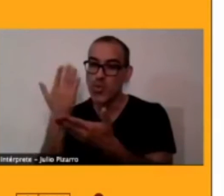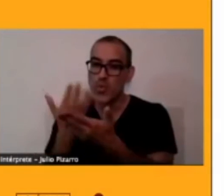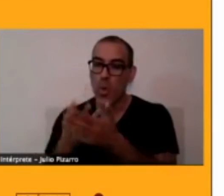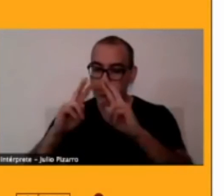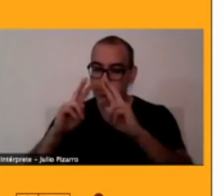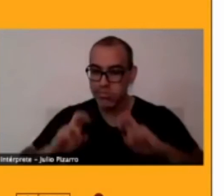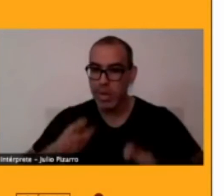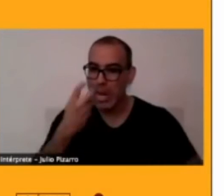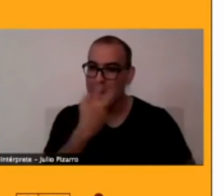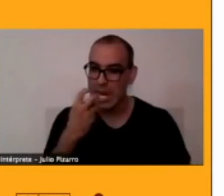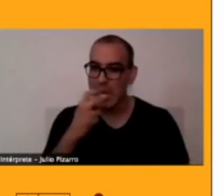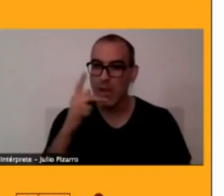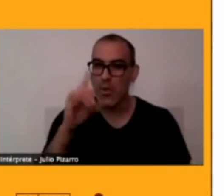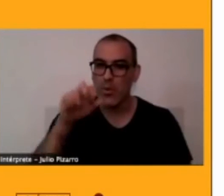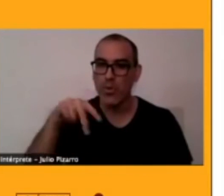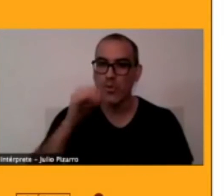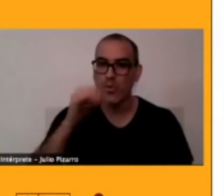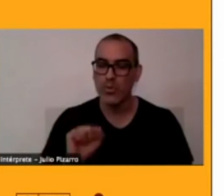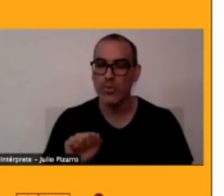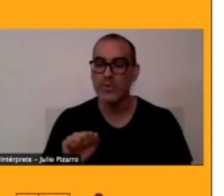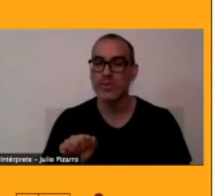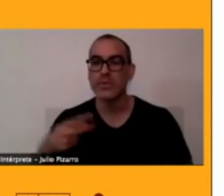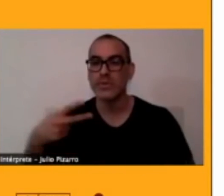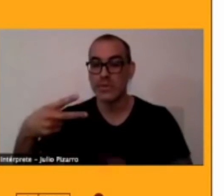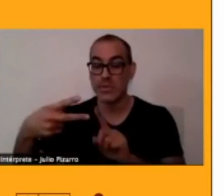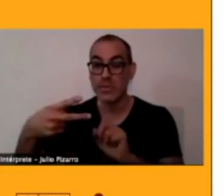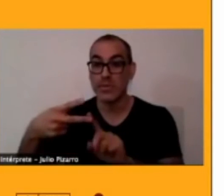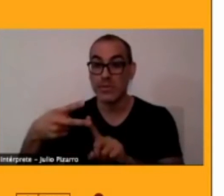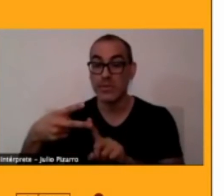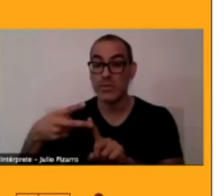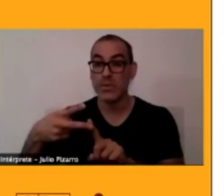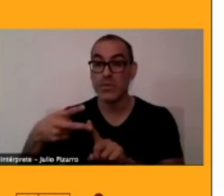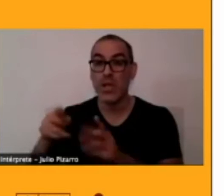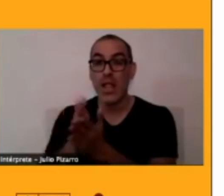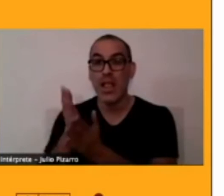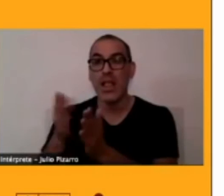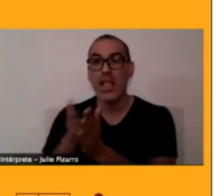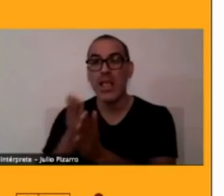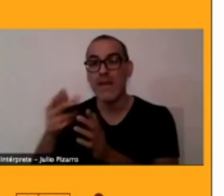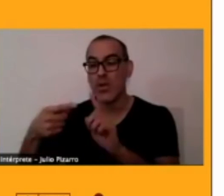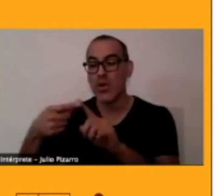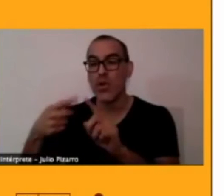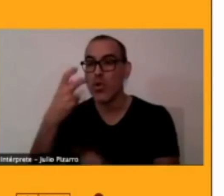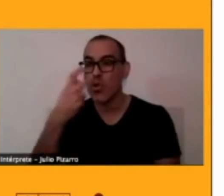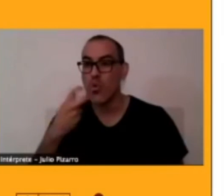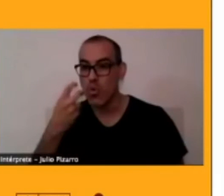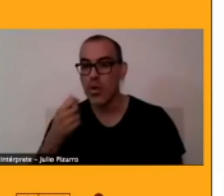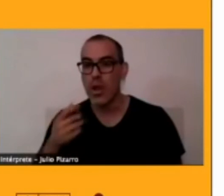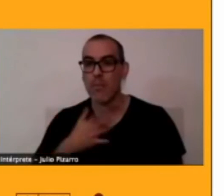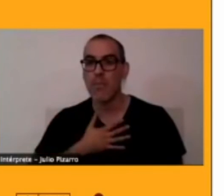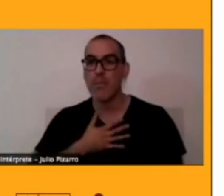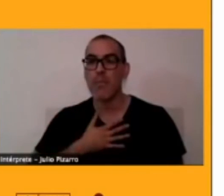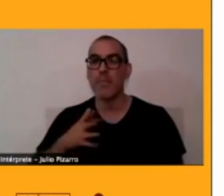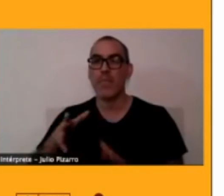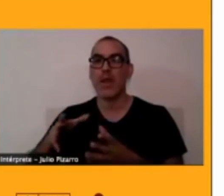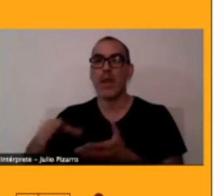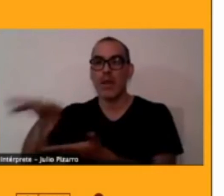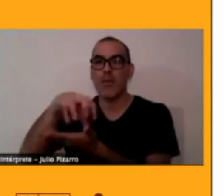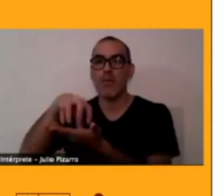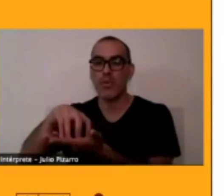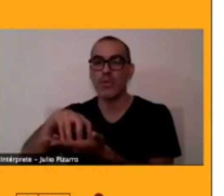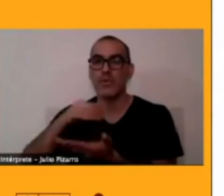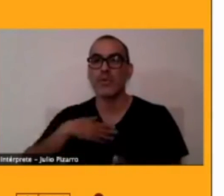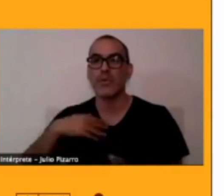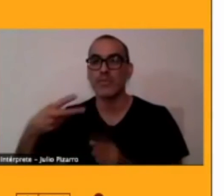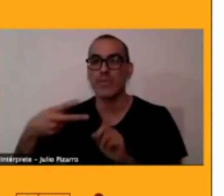Uno es Kunza, la lengua de mi pueblo, y Kunza Kausama la lengua que lo explica Nantai.